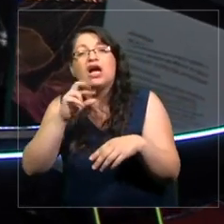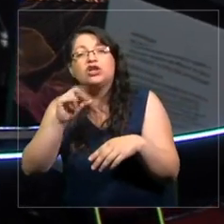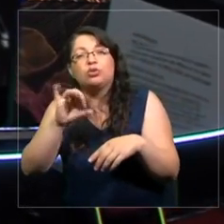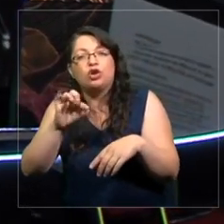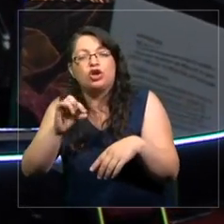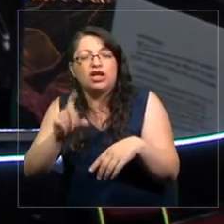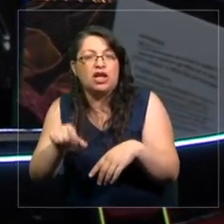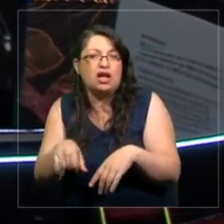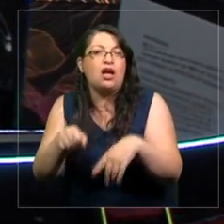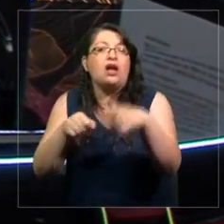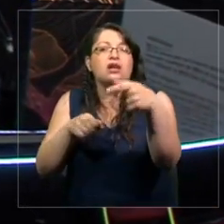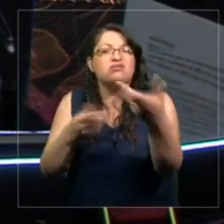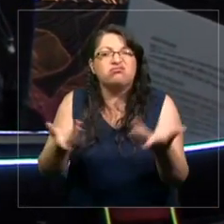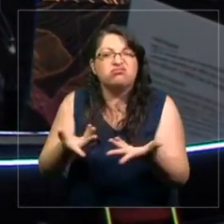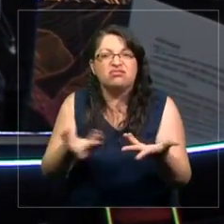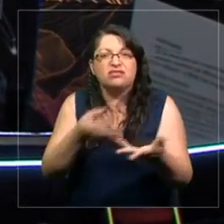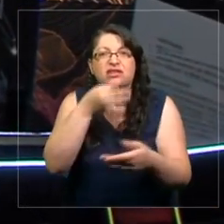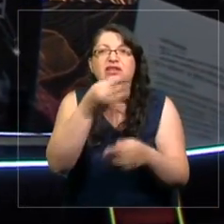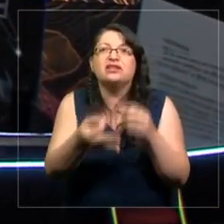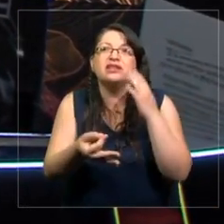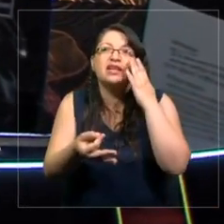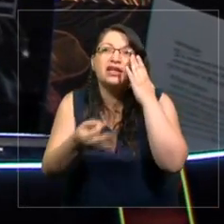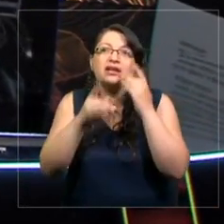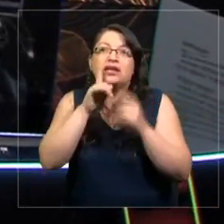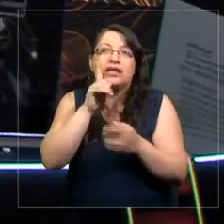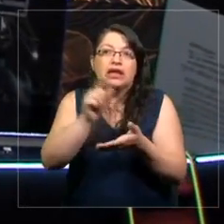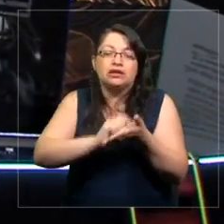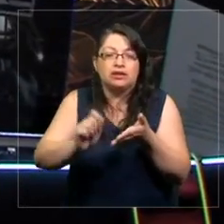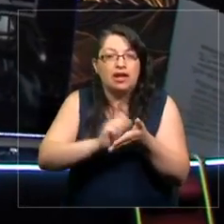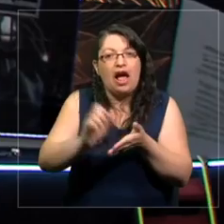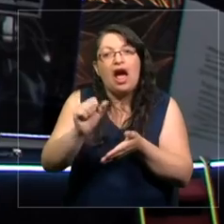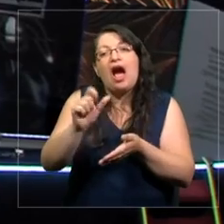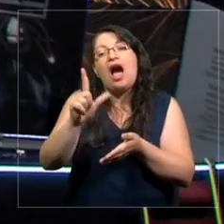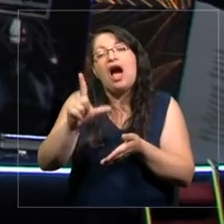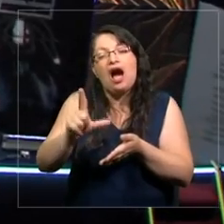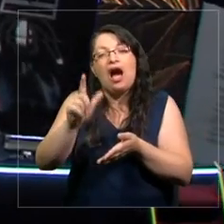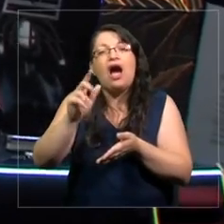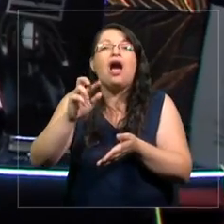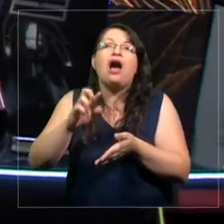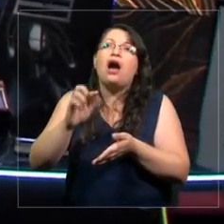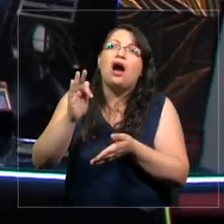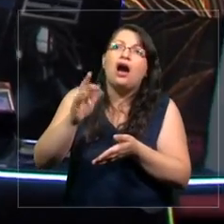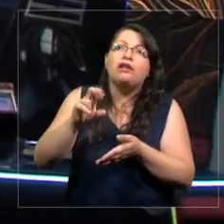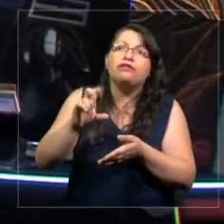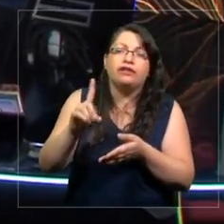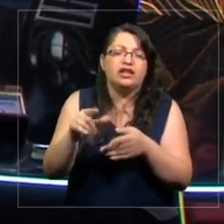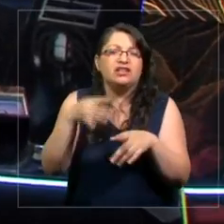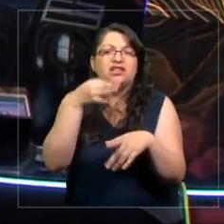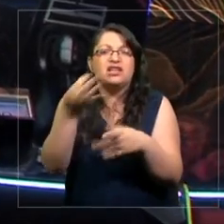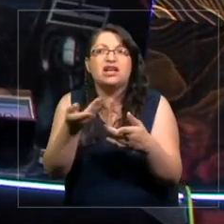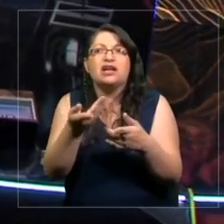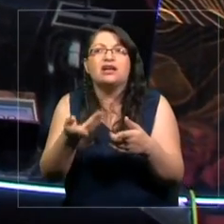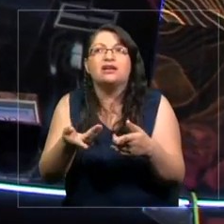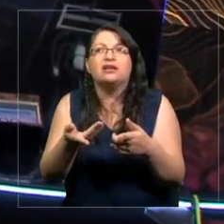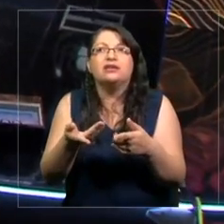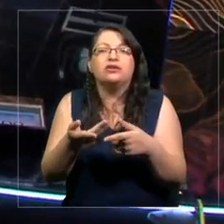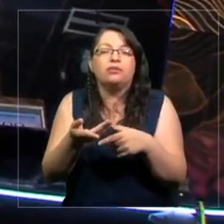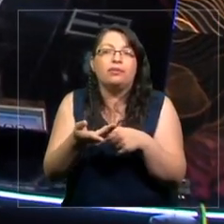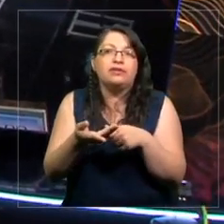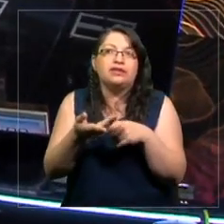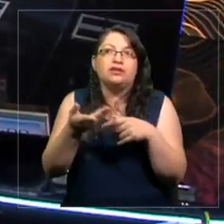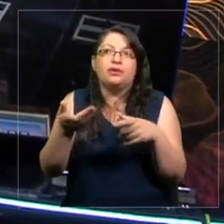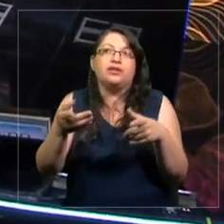lo establece Alfred Hale y se llama agencia. El agenciamiento es la capacidad de agencia de las imágenes.